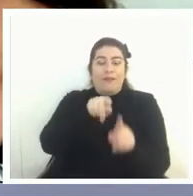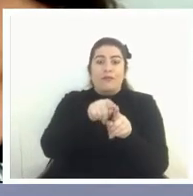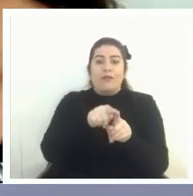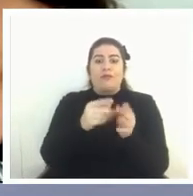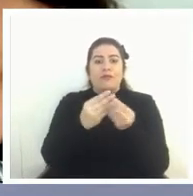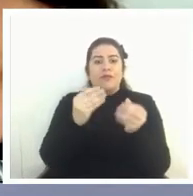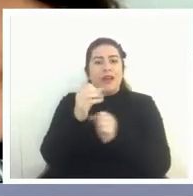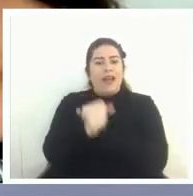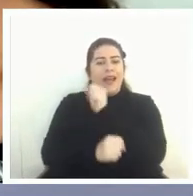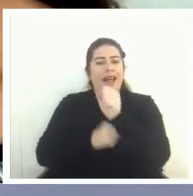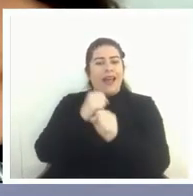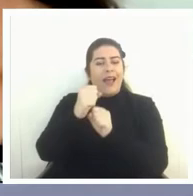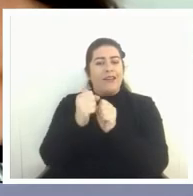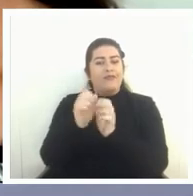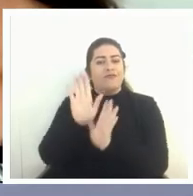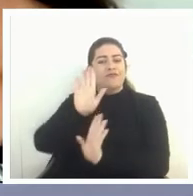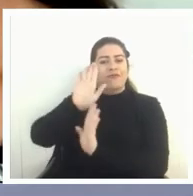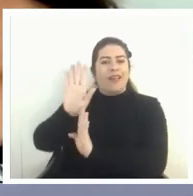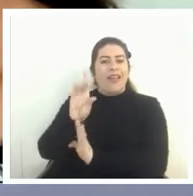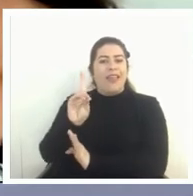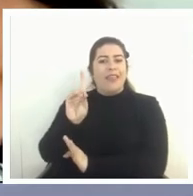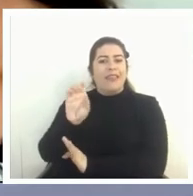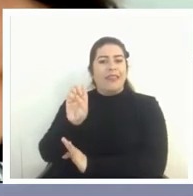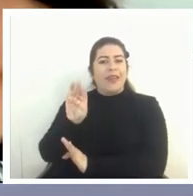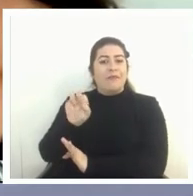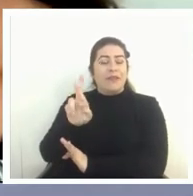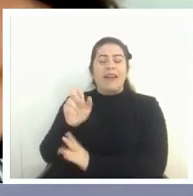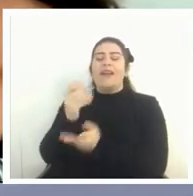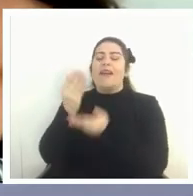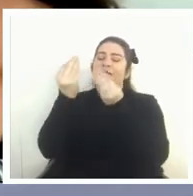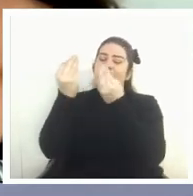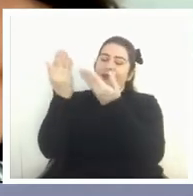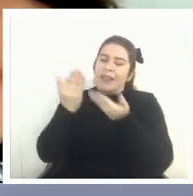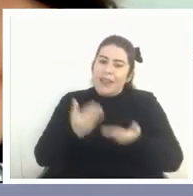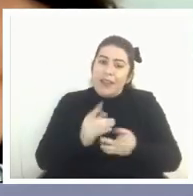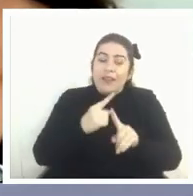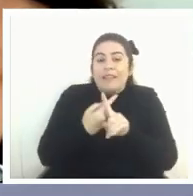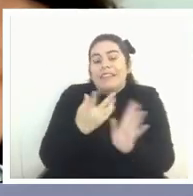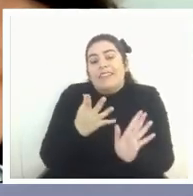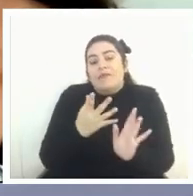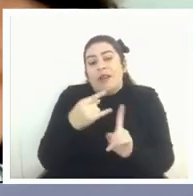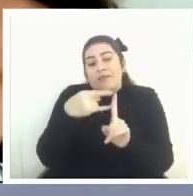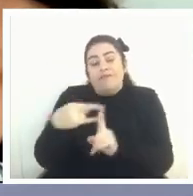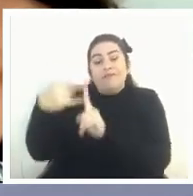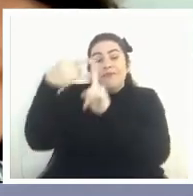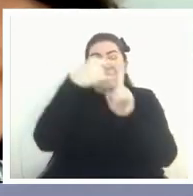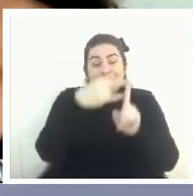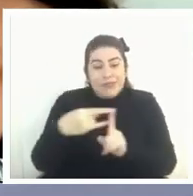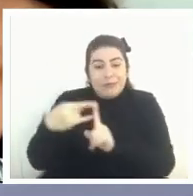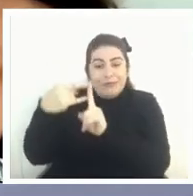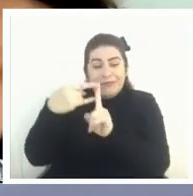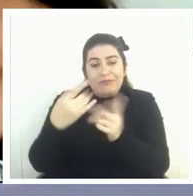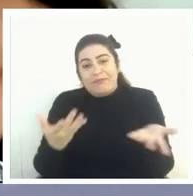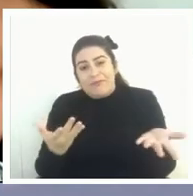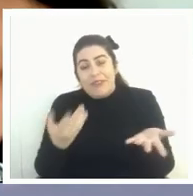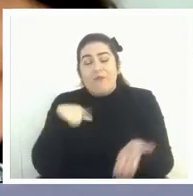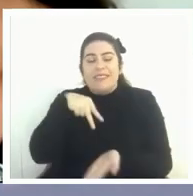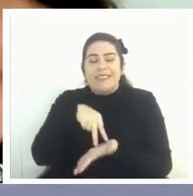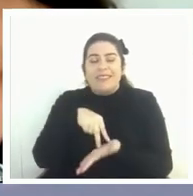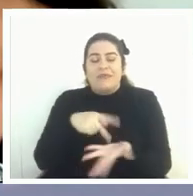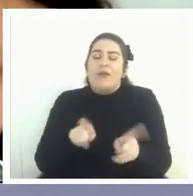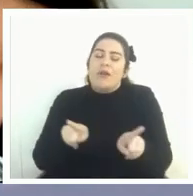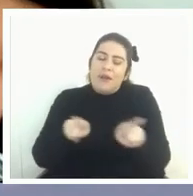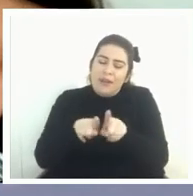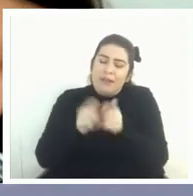en el en el DEMRE así que bienvenida nuevamente aunque sea online esta vez y no presencial pero bienvenida y